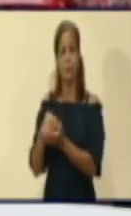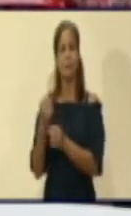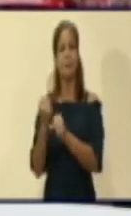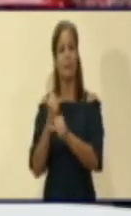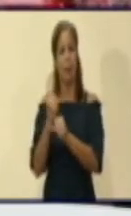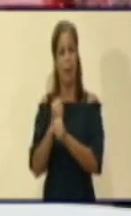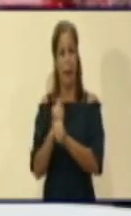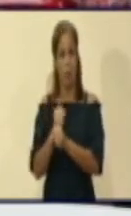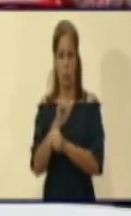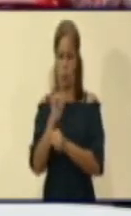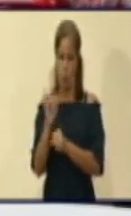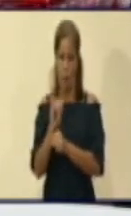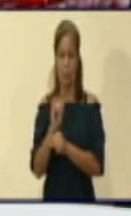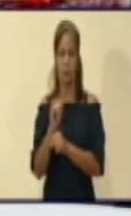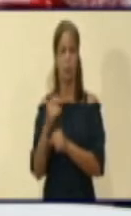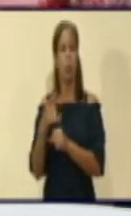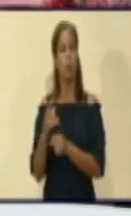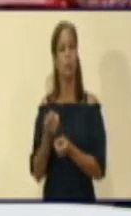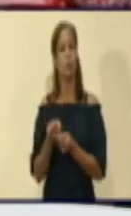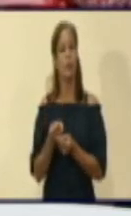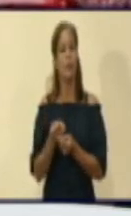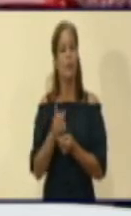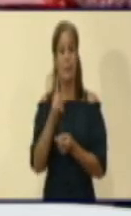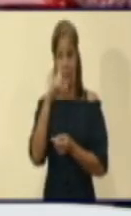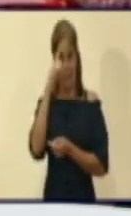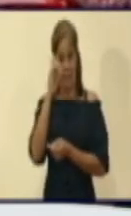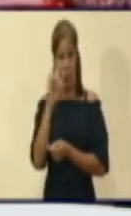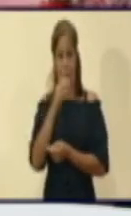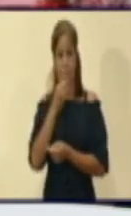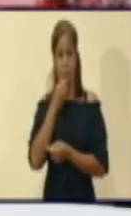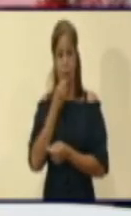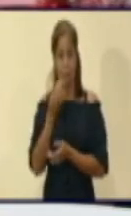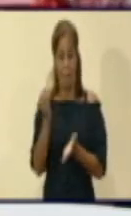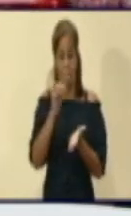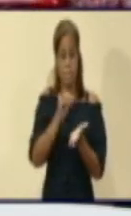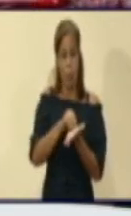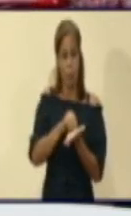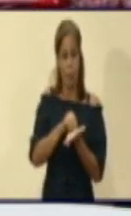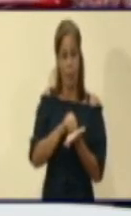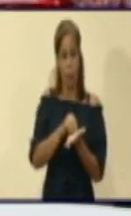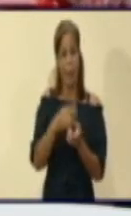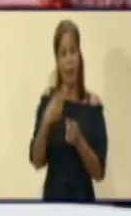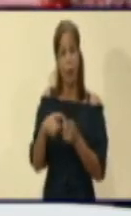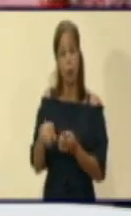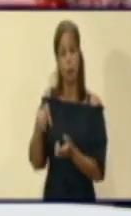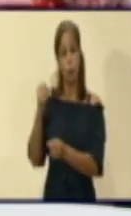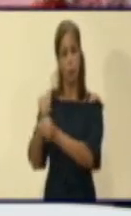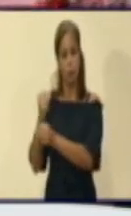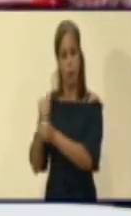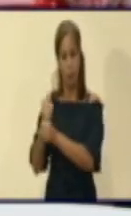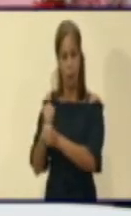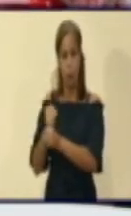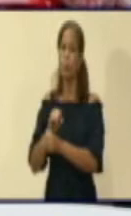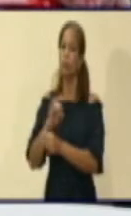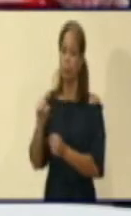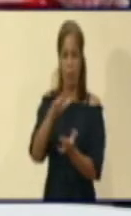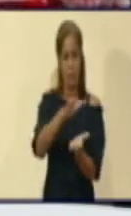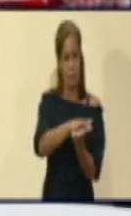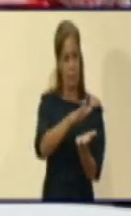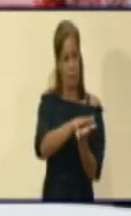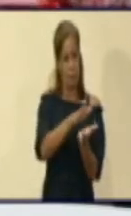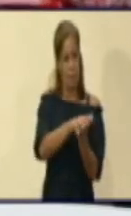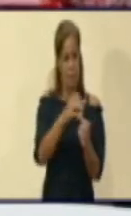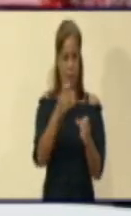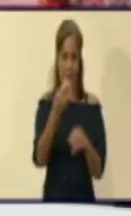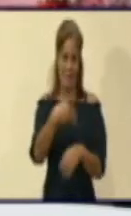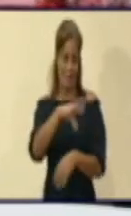laboral con su entidad. Si no es posible reubicarlo en otro puesto y va a hacer un cambio de labor o actividad, va a mantener su salario básico, por lo